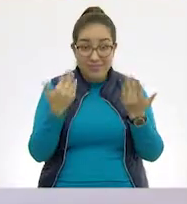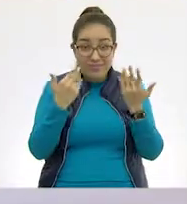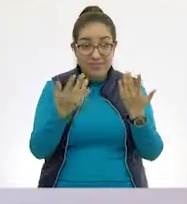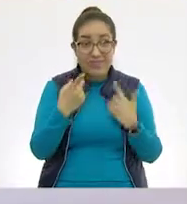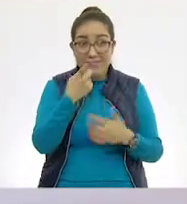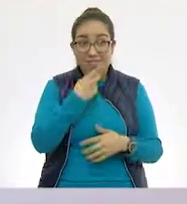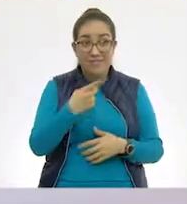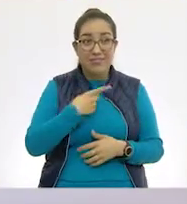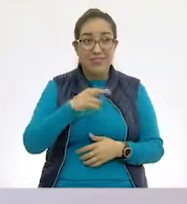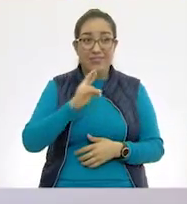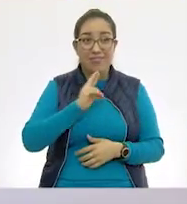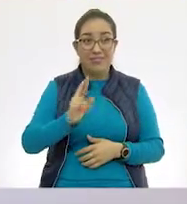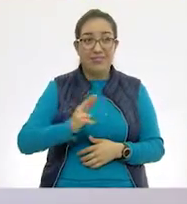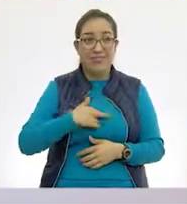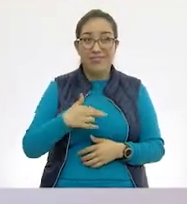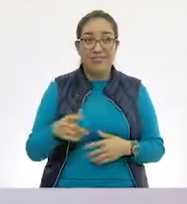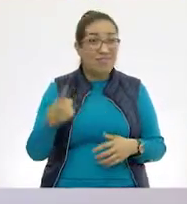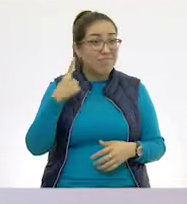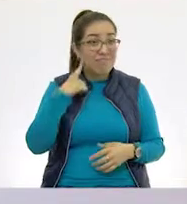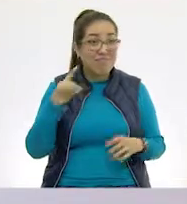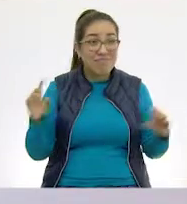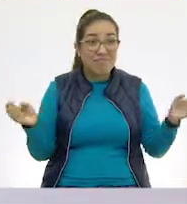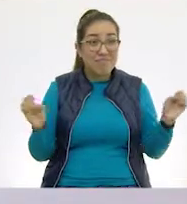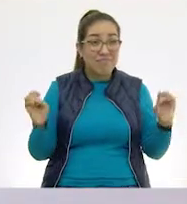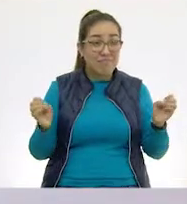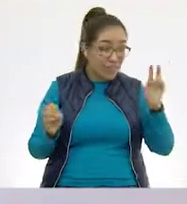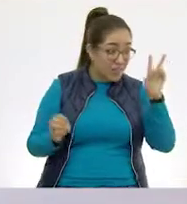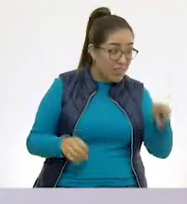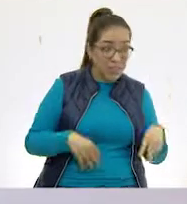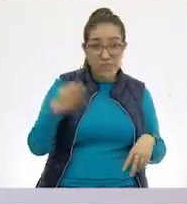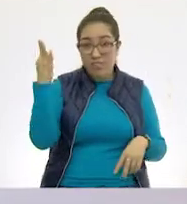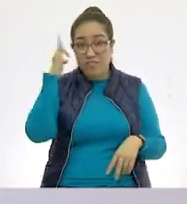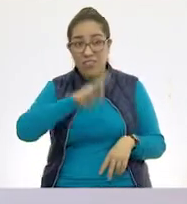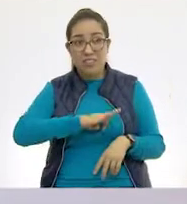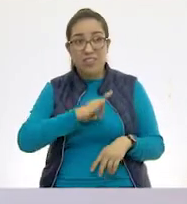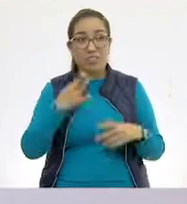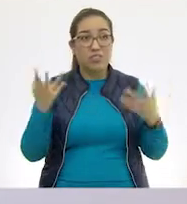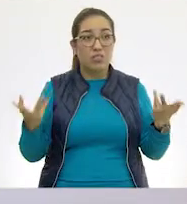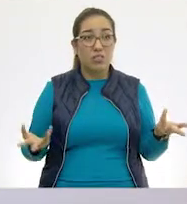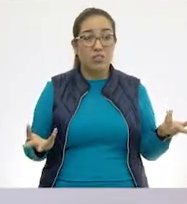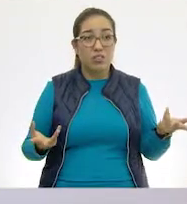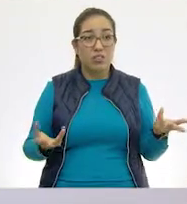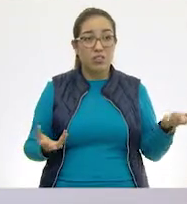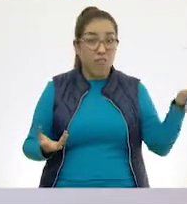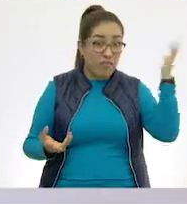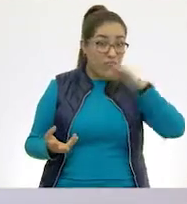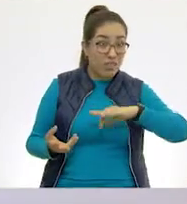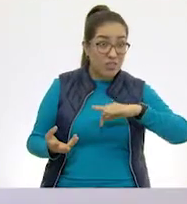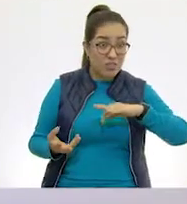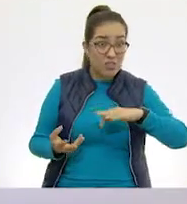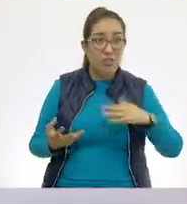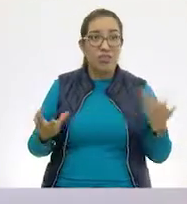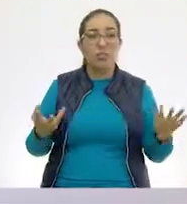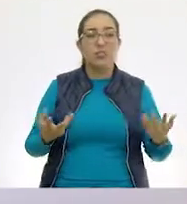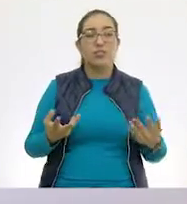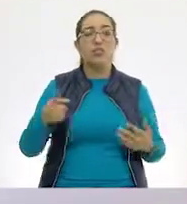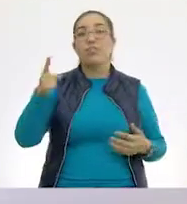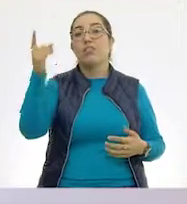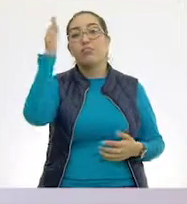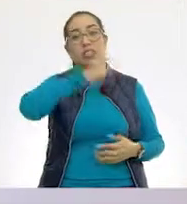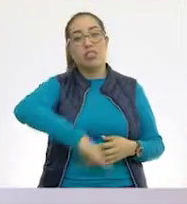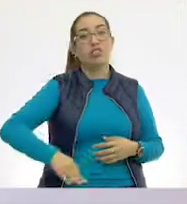decídanse, es que no los oigo. ¿Cierto? ¿Falso? ¿Cierto? ¿Falso? ¿Falso? ¿Falso? ¿Falso? ¿Falso?